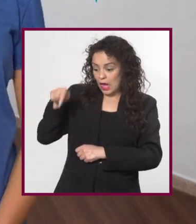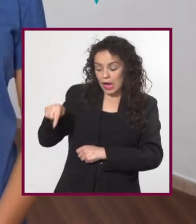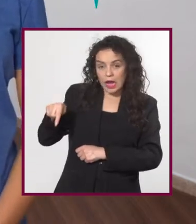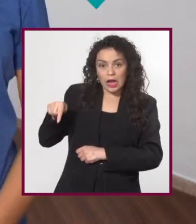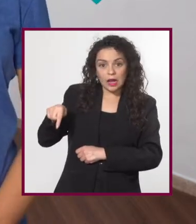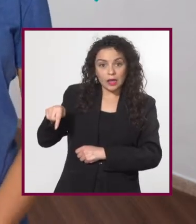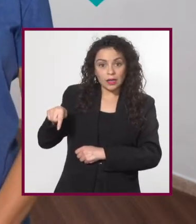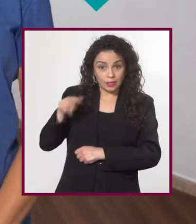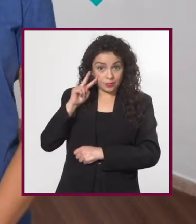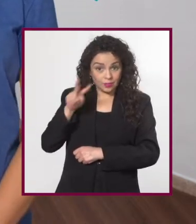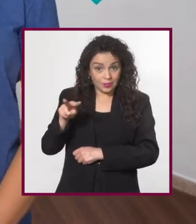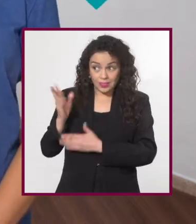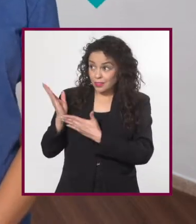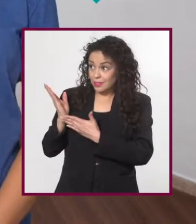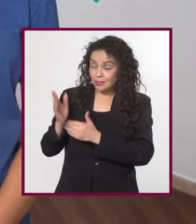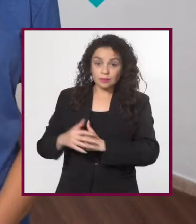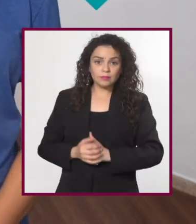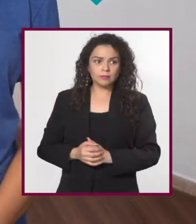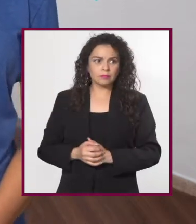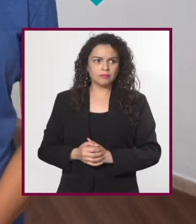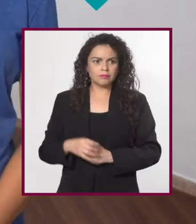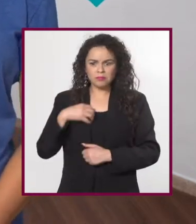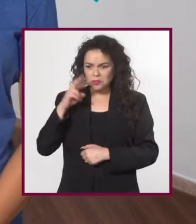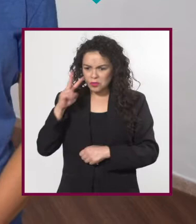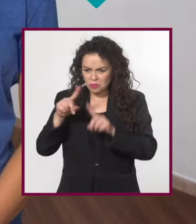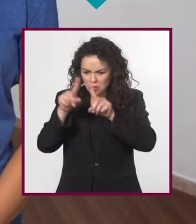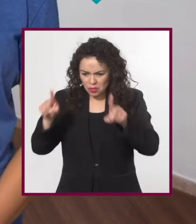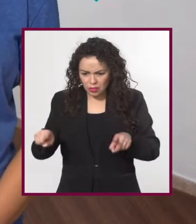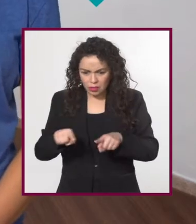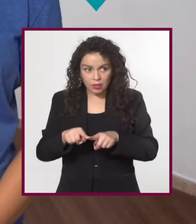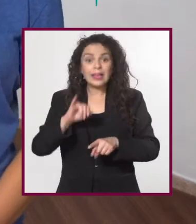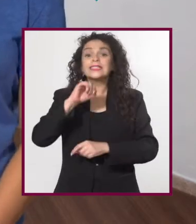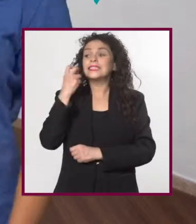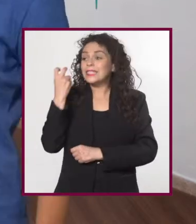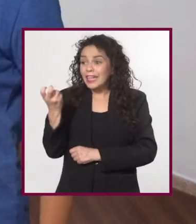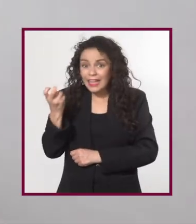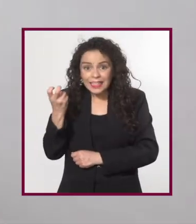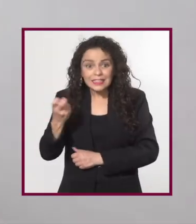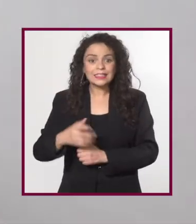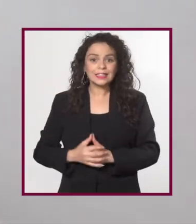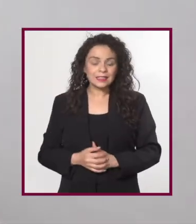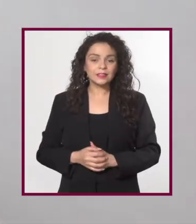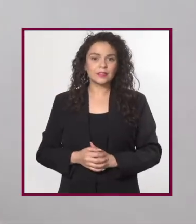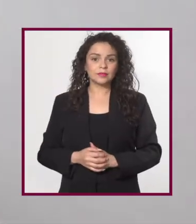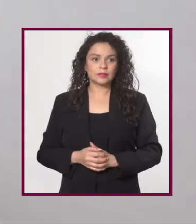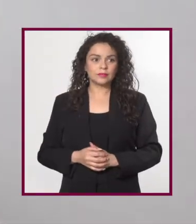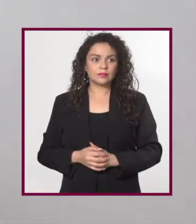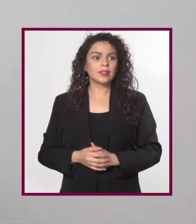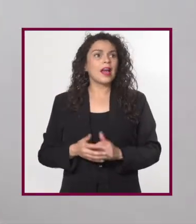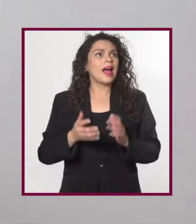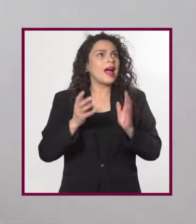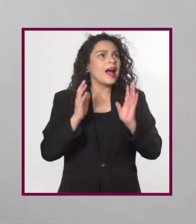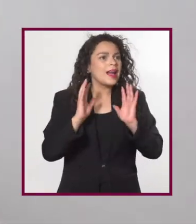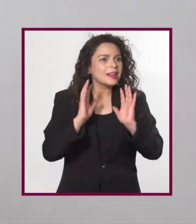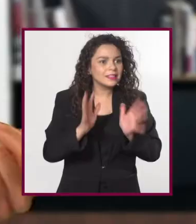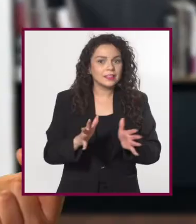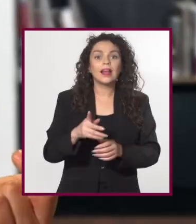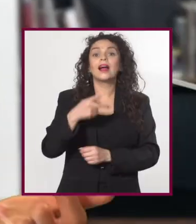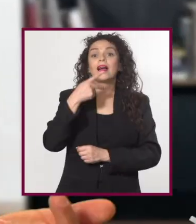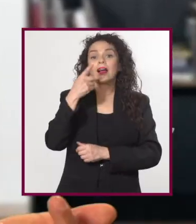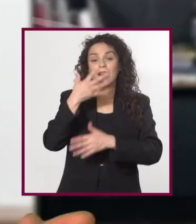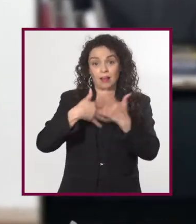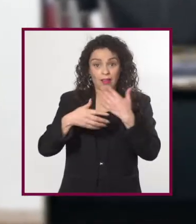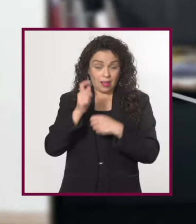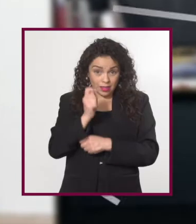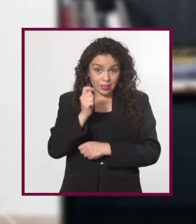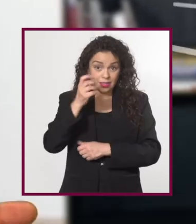pantoña. Ay, no sé. Yo solo veo un recuadro. Eso. Ese recuadro. Ah,